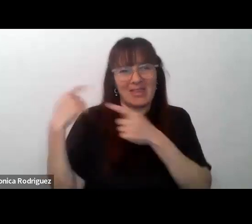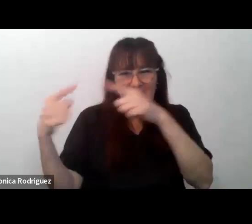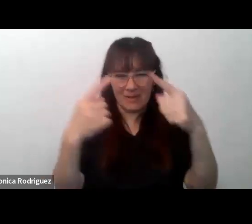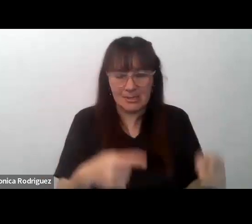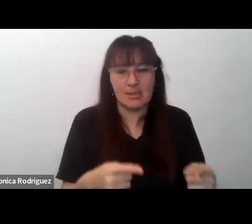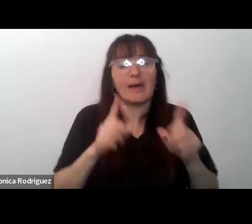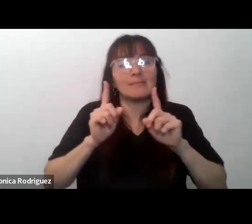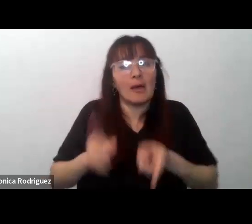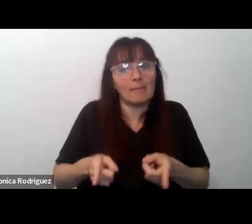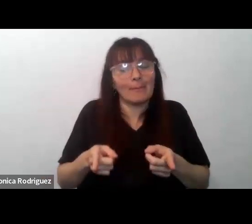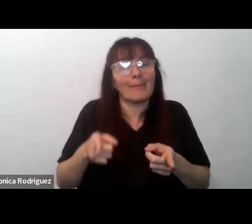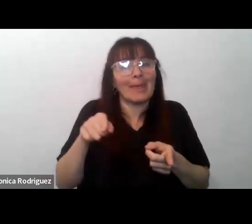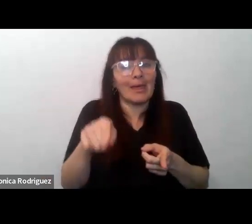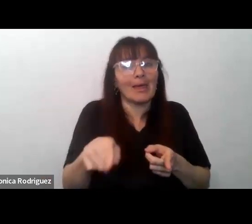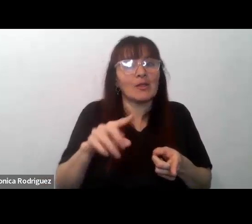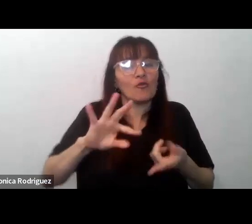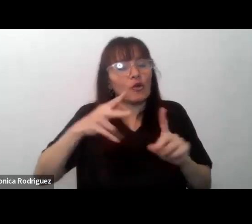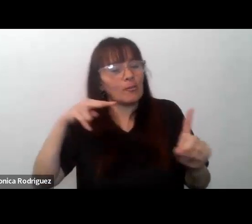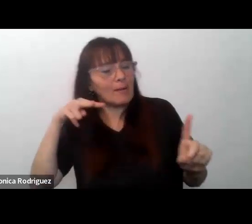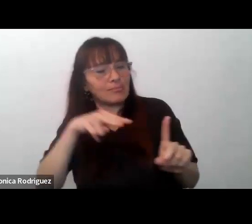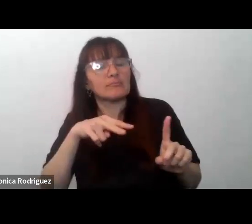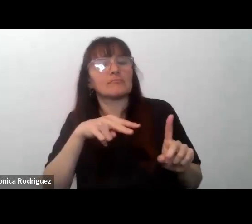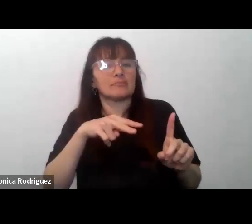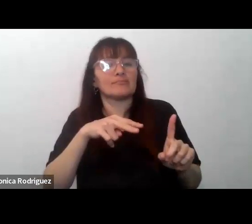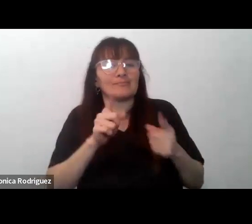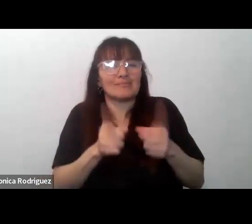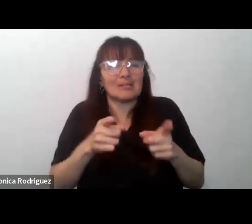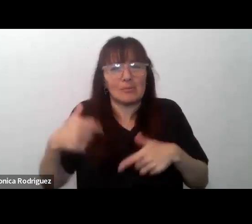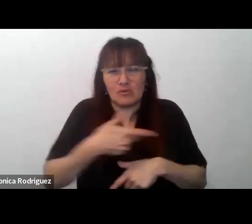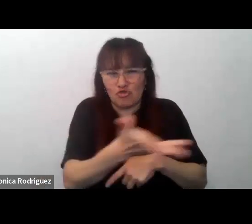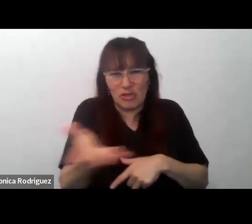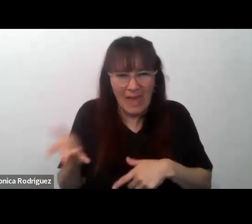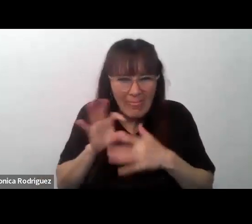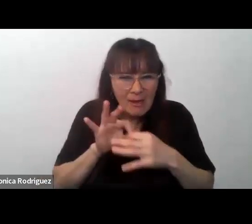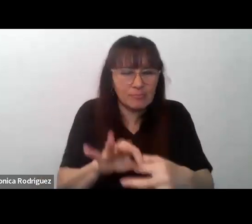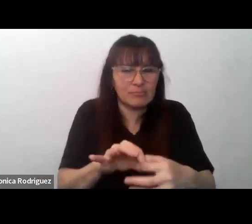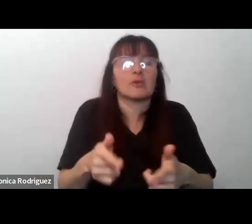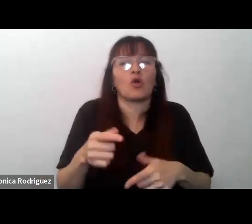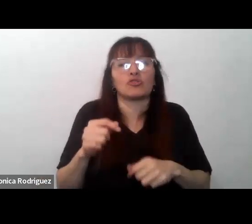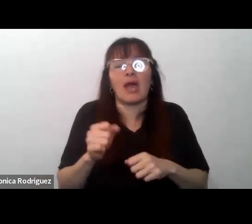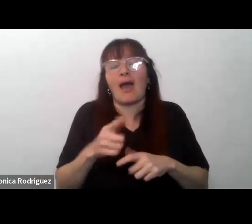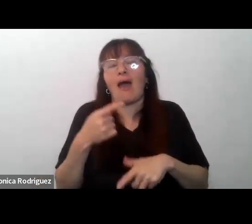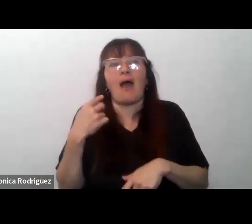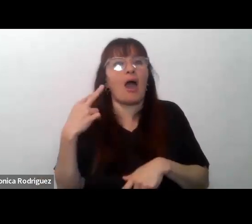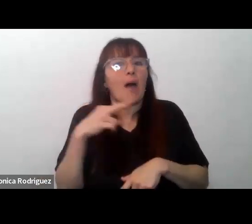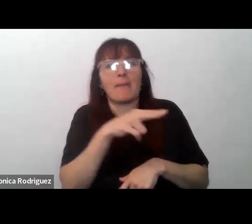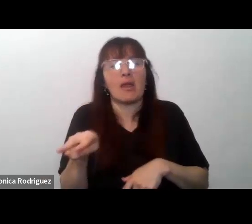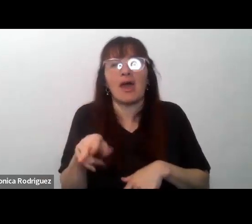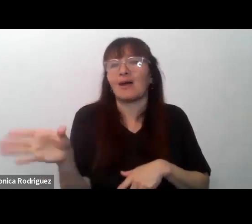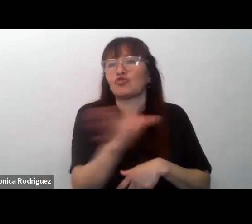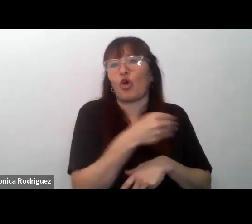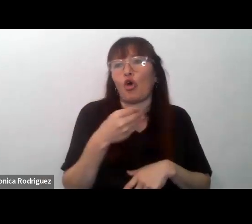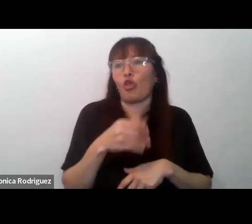de tener esta percepción de su propia sociedad es decir esta imagen de que todo está bien ¿para qué sirve lo intercultural?